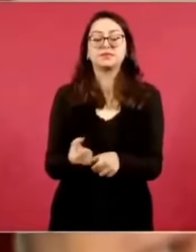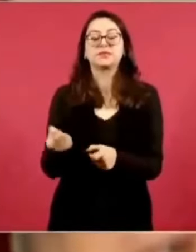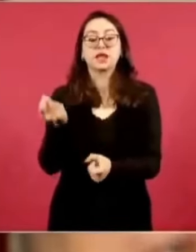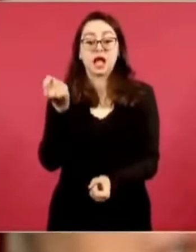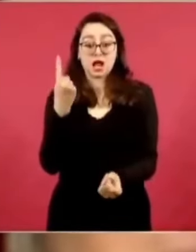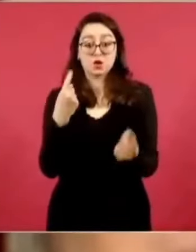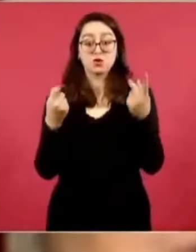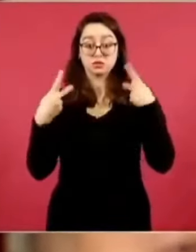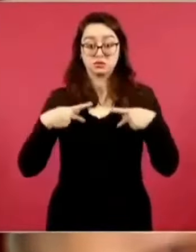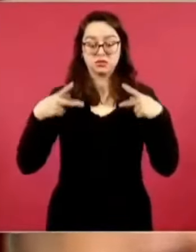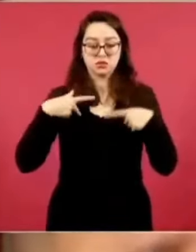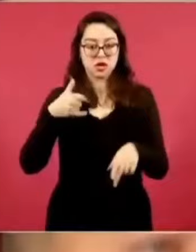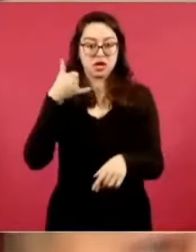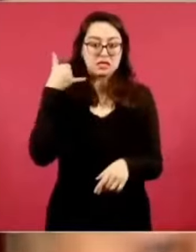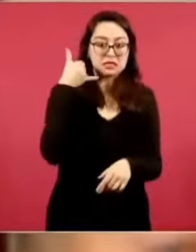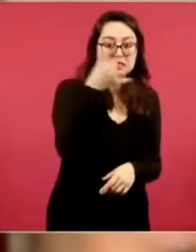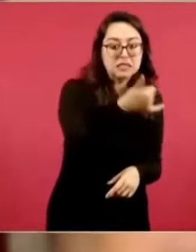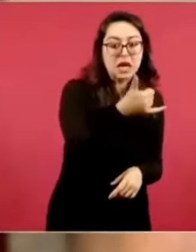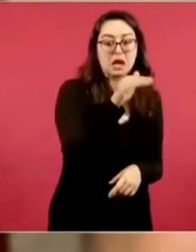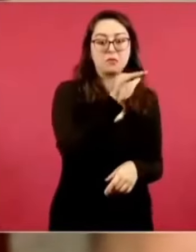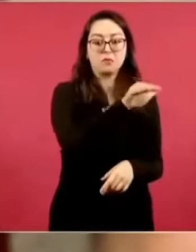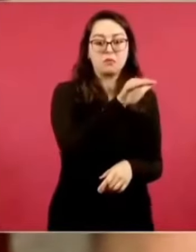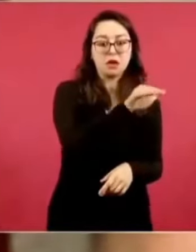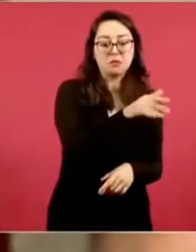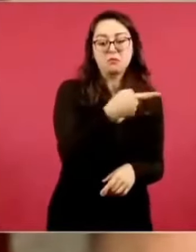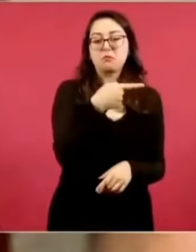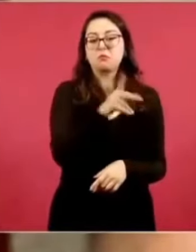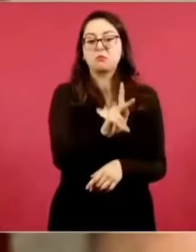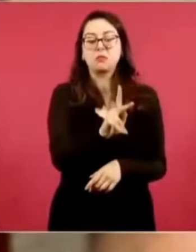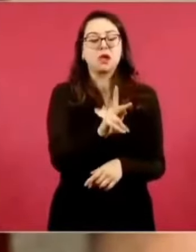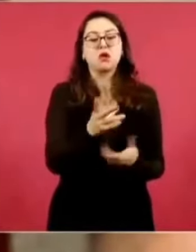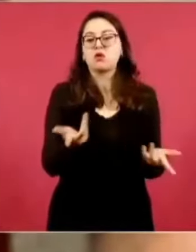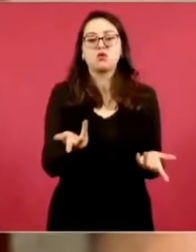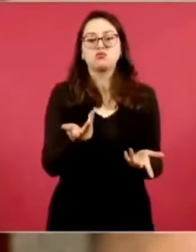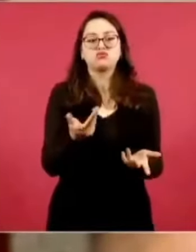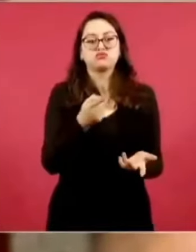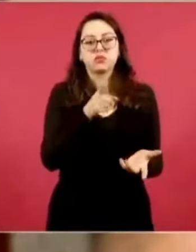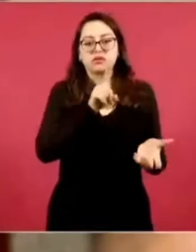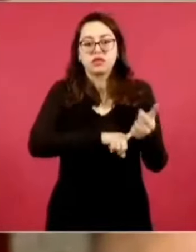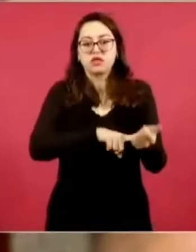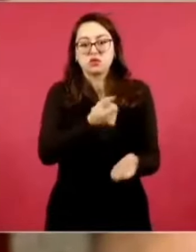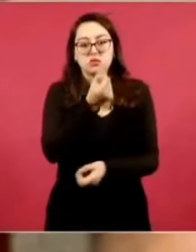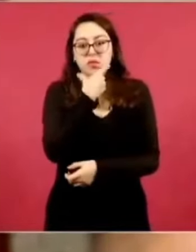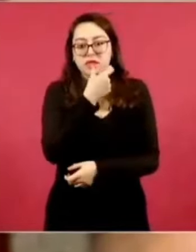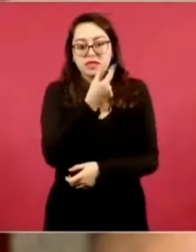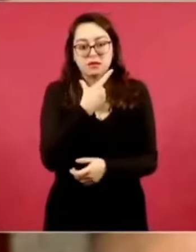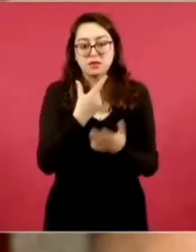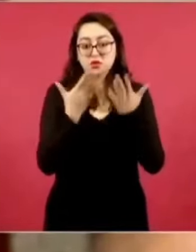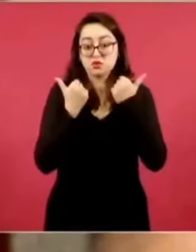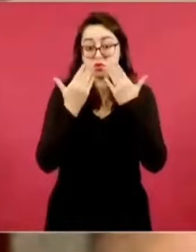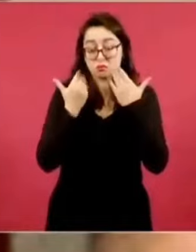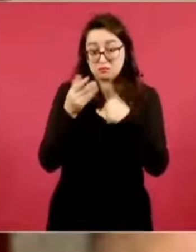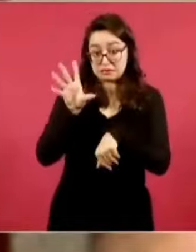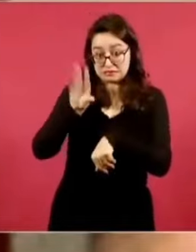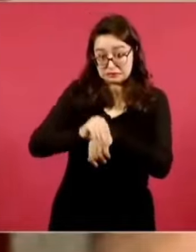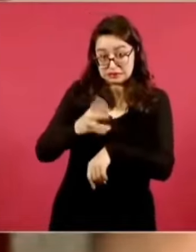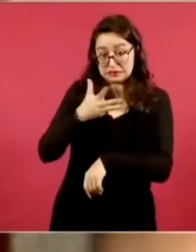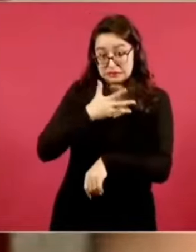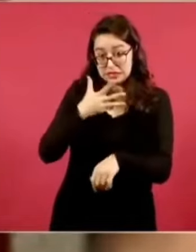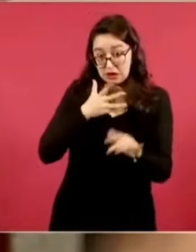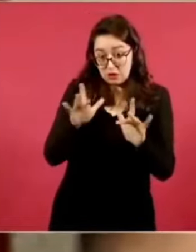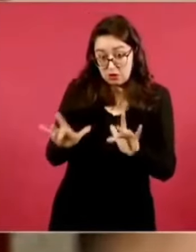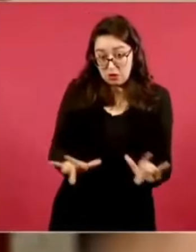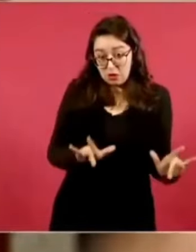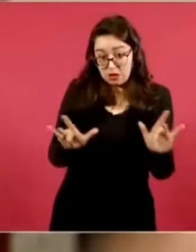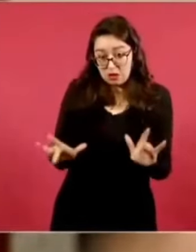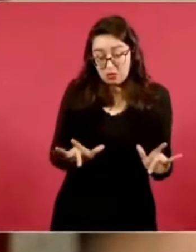encuentran los medicamentos. Si usted me lo permite, vamos a escuchar un audio. Este es de mi compañera Mónica Barrera, que estuvo ahí, estuvo trabajando, estuvo hablando con personas que